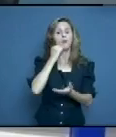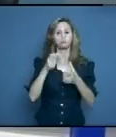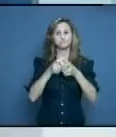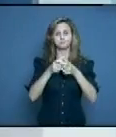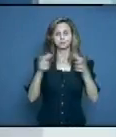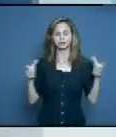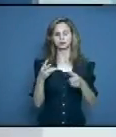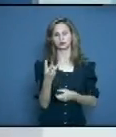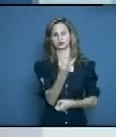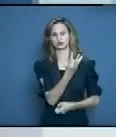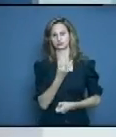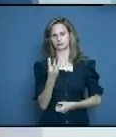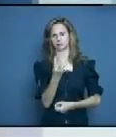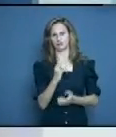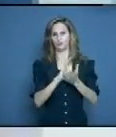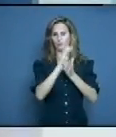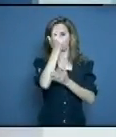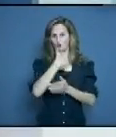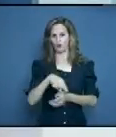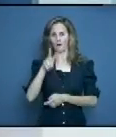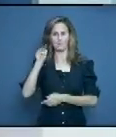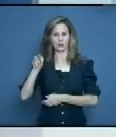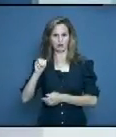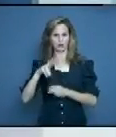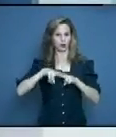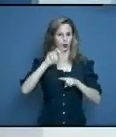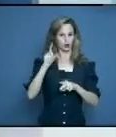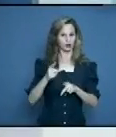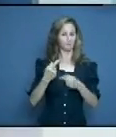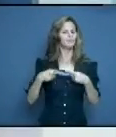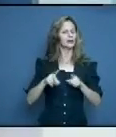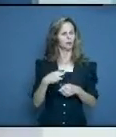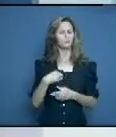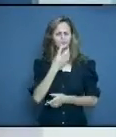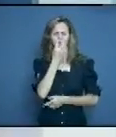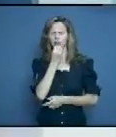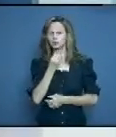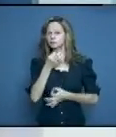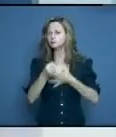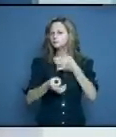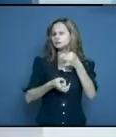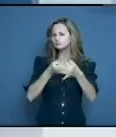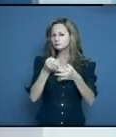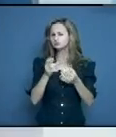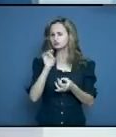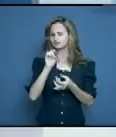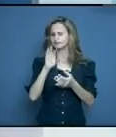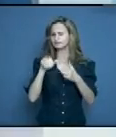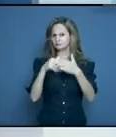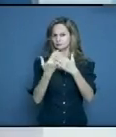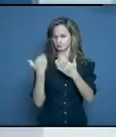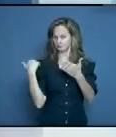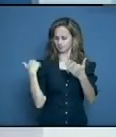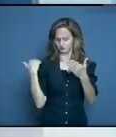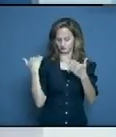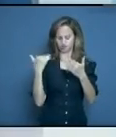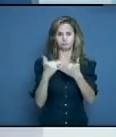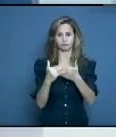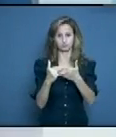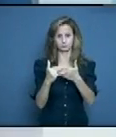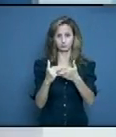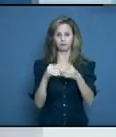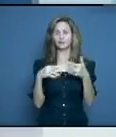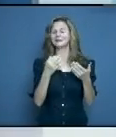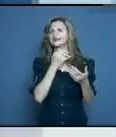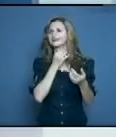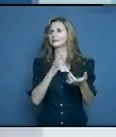territorios. Lo que pasa es que cuando tú coges los últimos, a mí me gusta también hablar en el día de los últimos 15 días, en los últimos 15 días, las tasas,